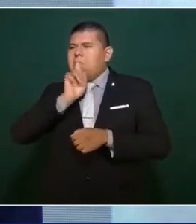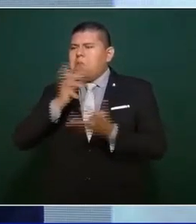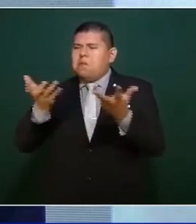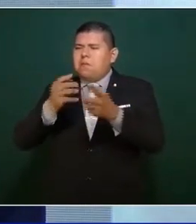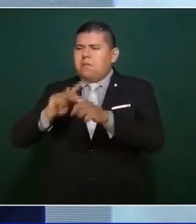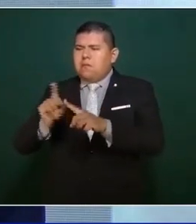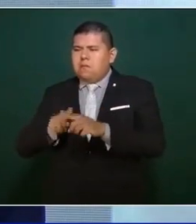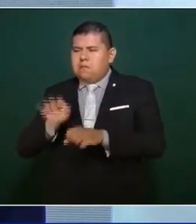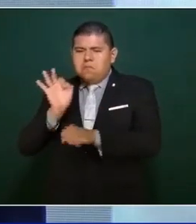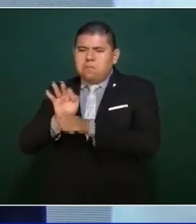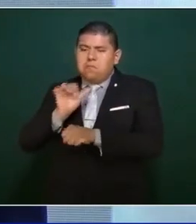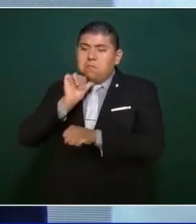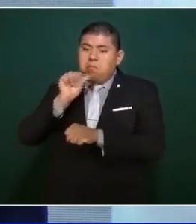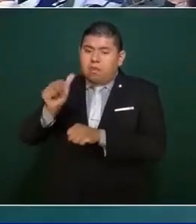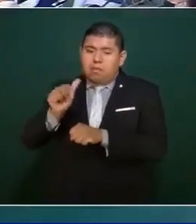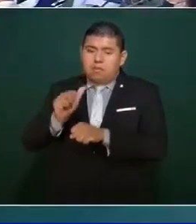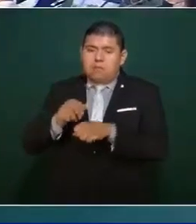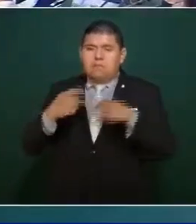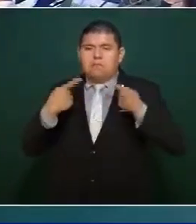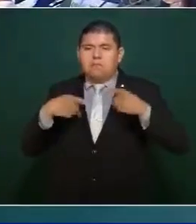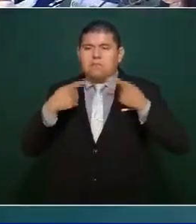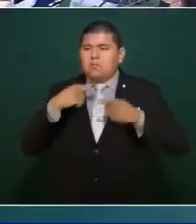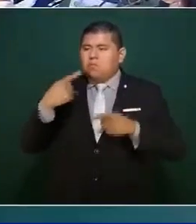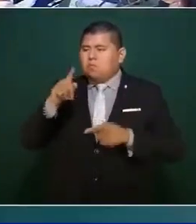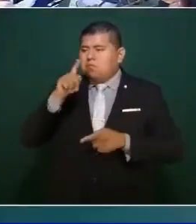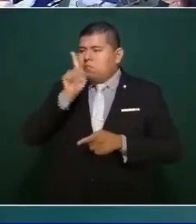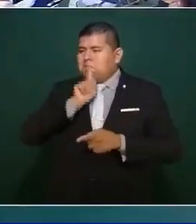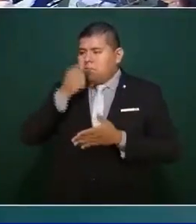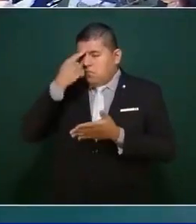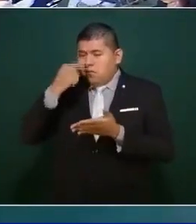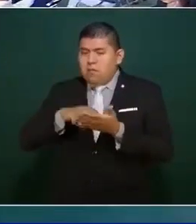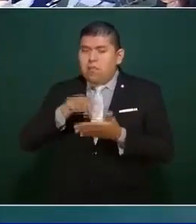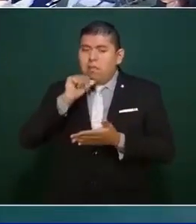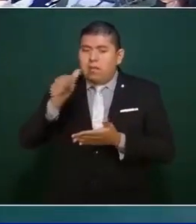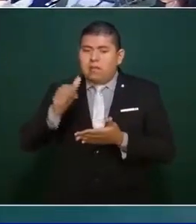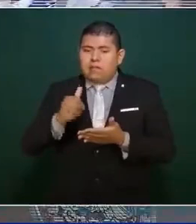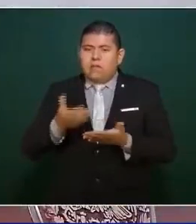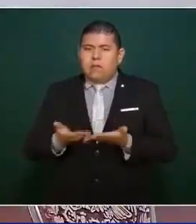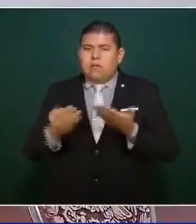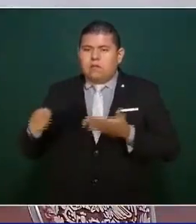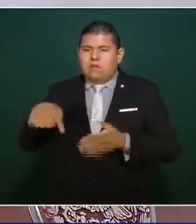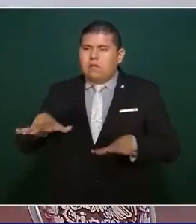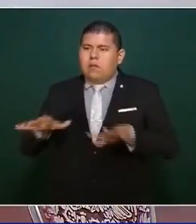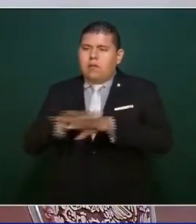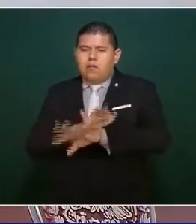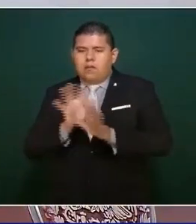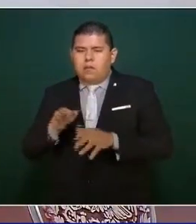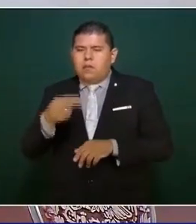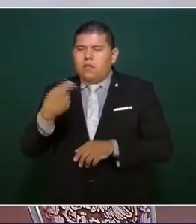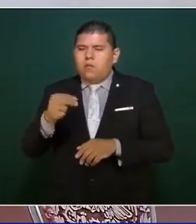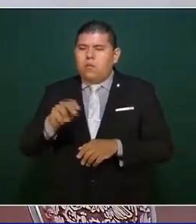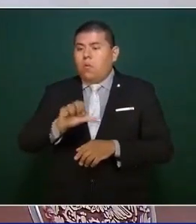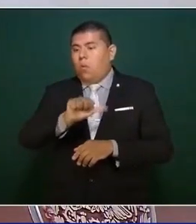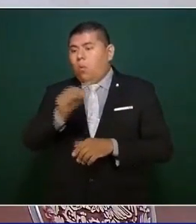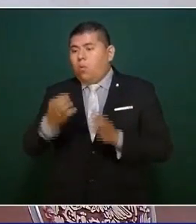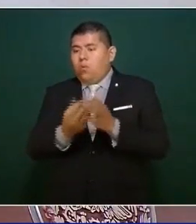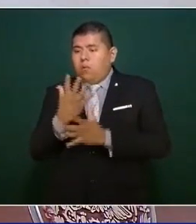y sus mentiras, ahora ya cambiaron y hay, ¿cómo se llama ahora el nuevo?